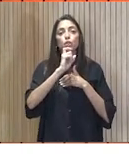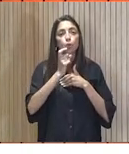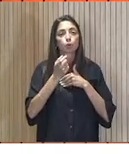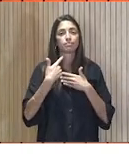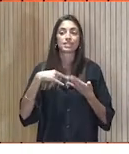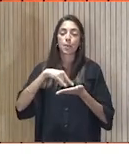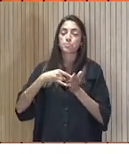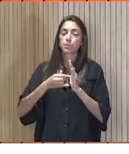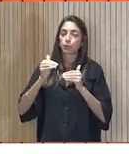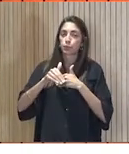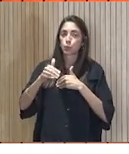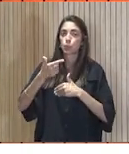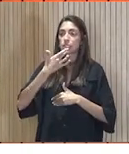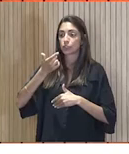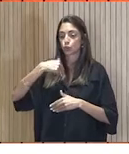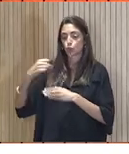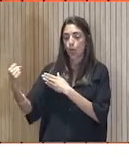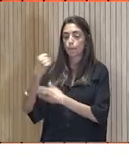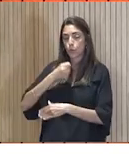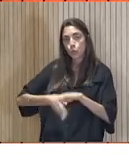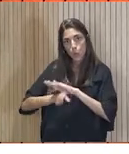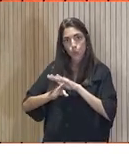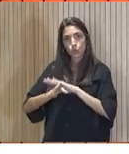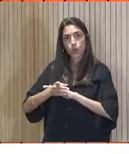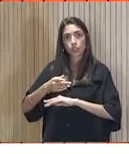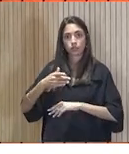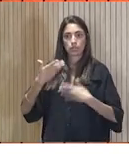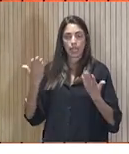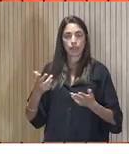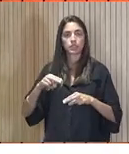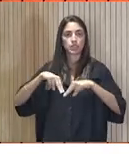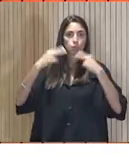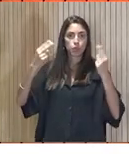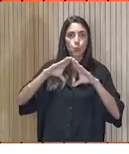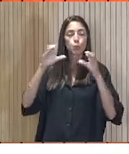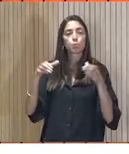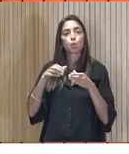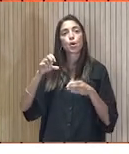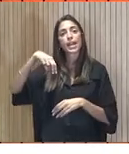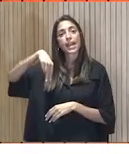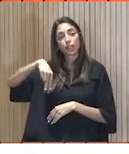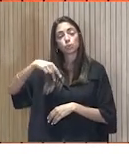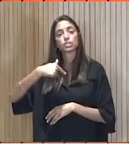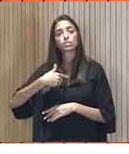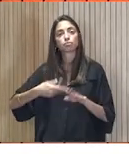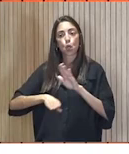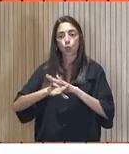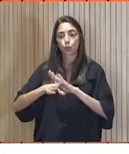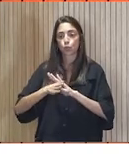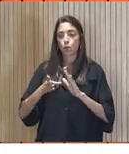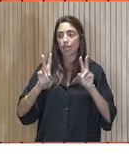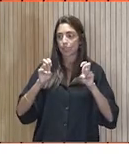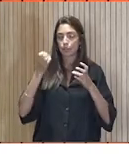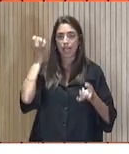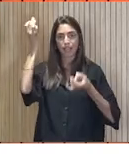en la medida que continuemos con el apoyo que sin duda tenemos y quiero agradecer públicamente al grupo Natursi, es continuar con estas líneas de actividad que